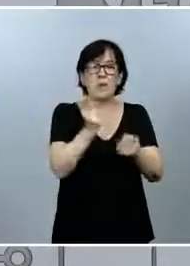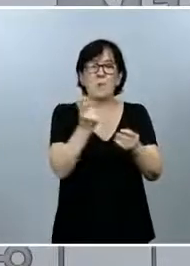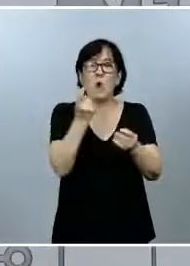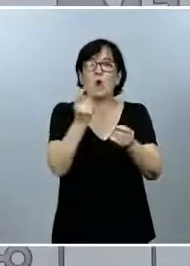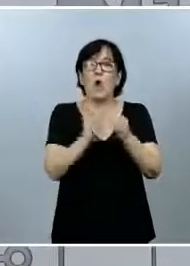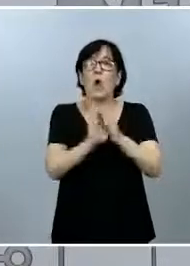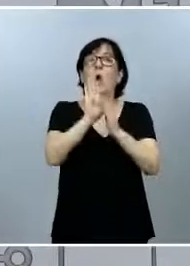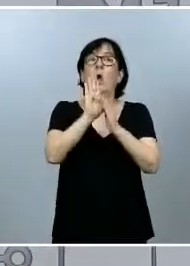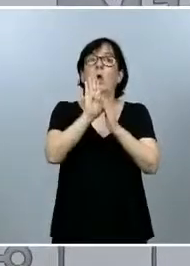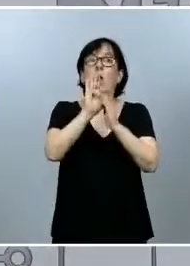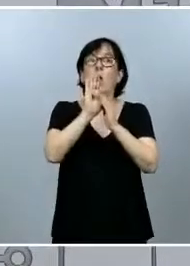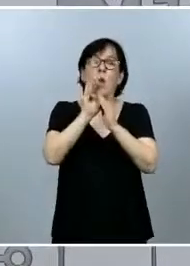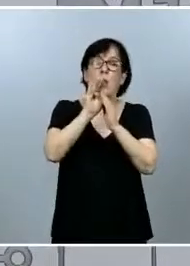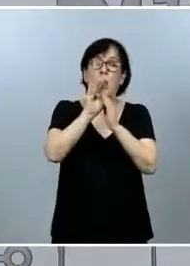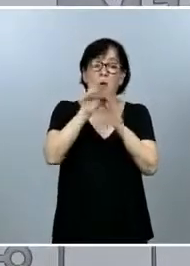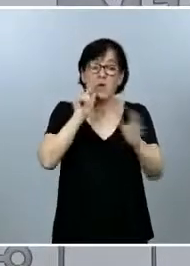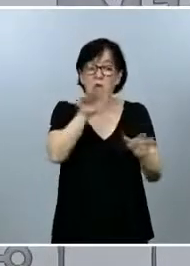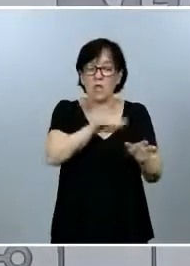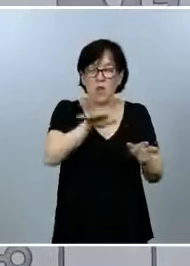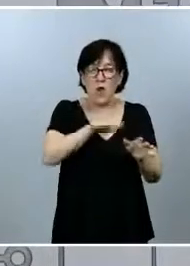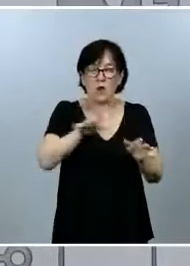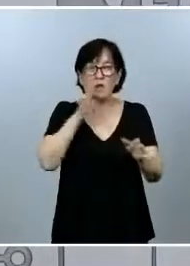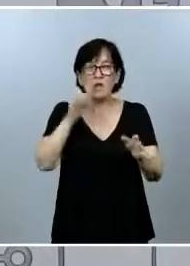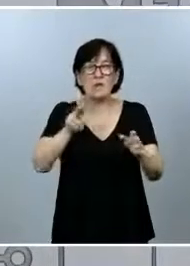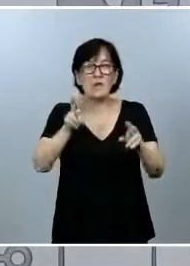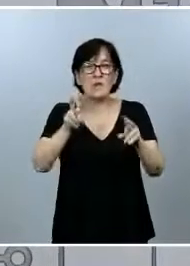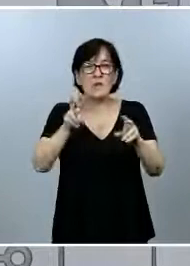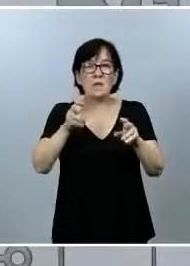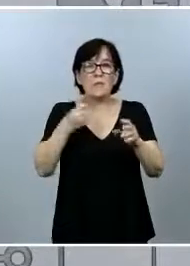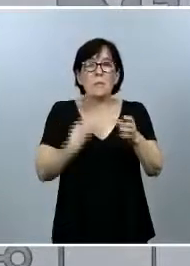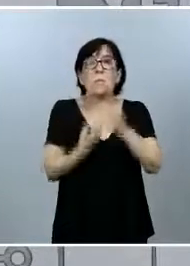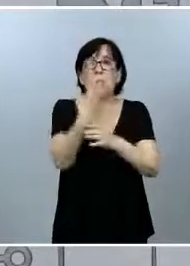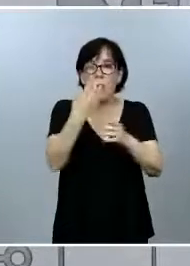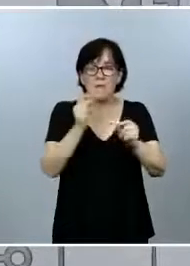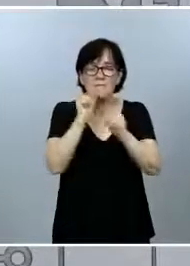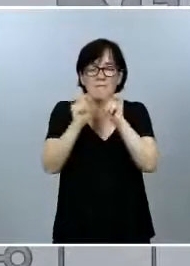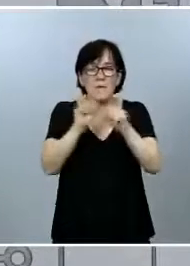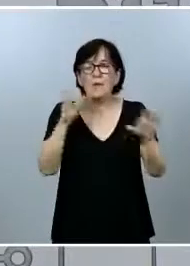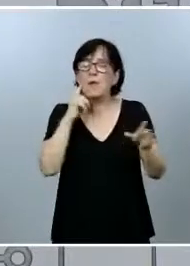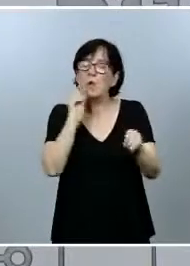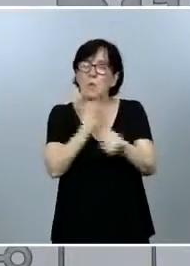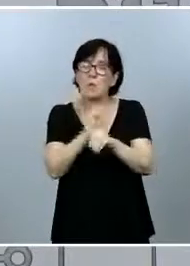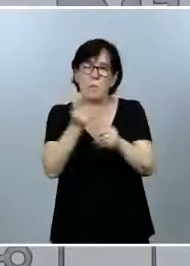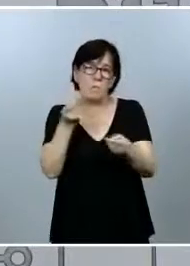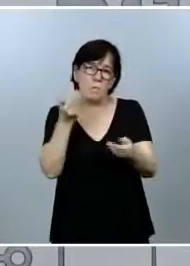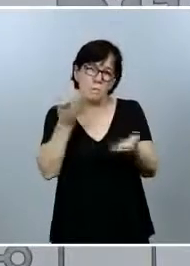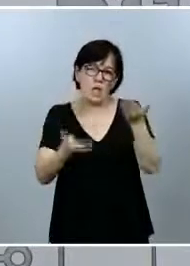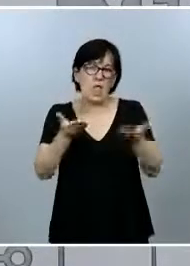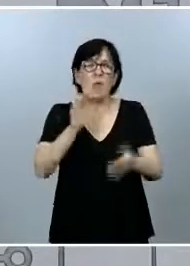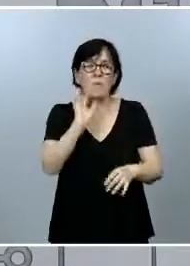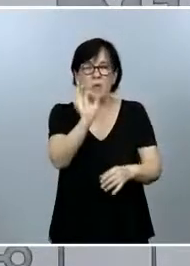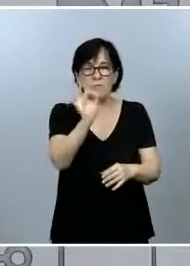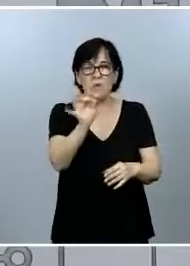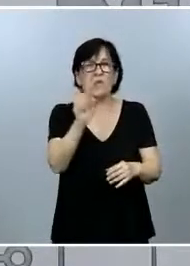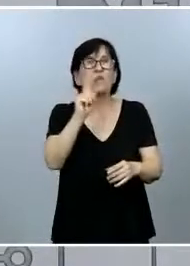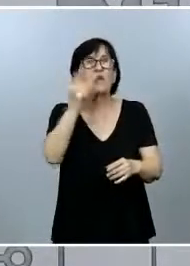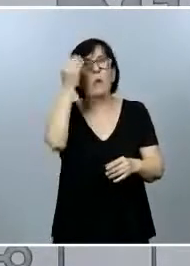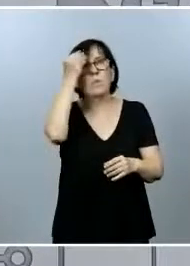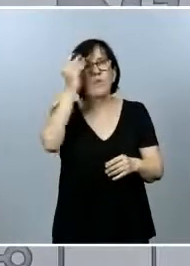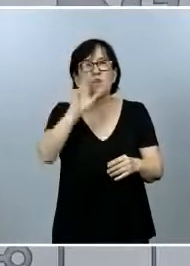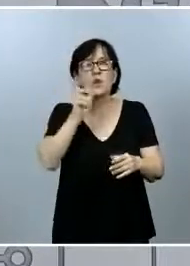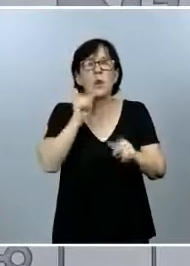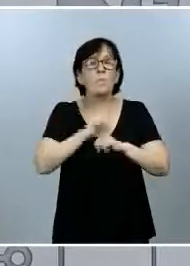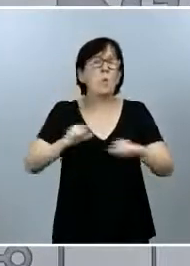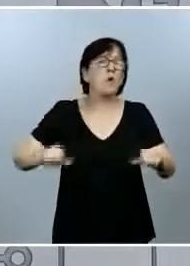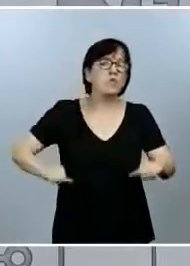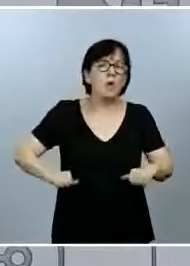zonas concretas o en puntos donde haya entrado como nuevo el virus. Tendremos que valorarlo con cuidado, pero lo cierto es que ahora mismo no considero que Portugal pueda